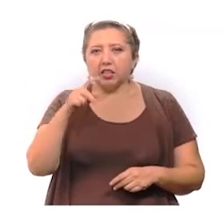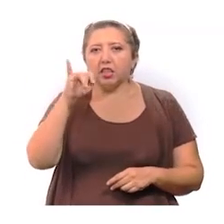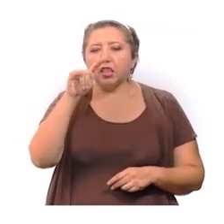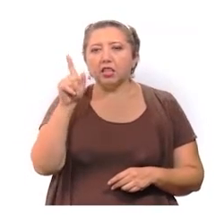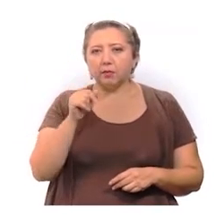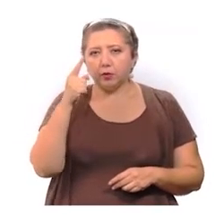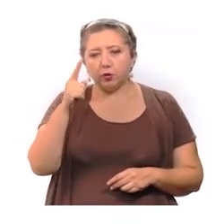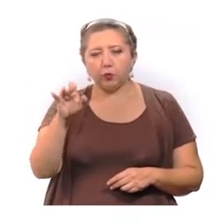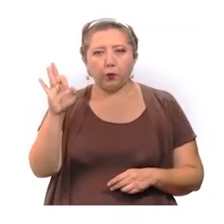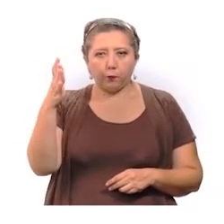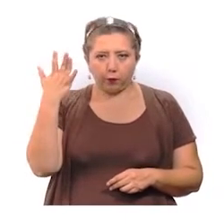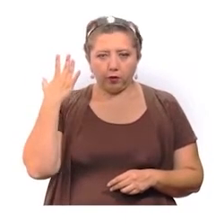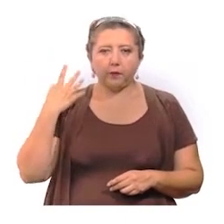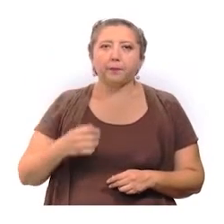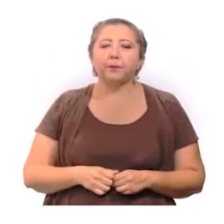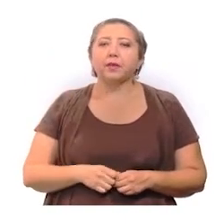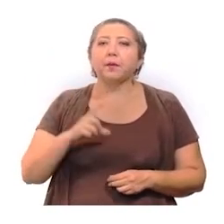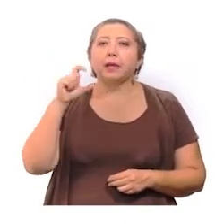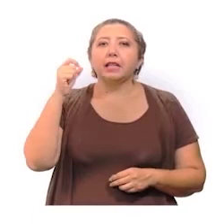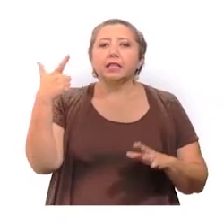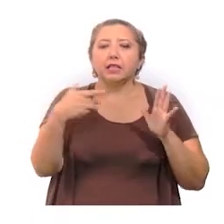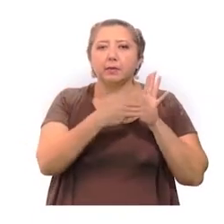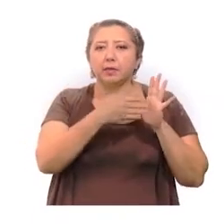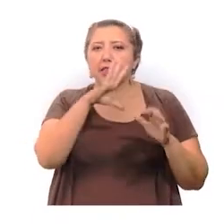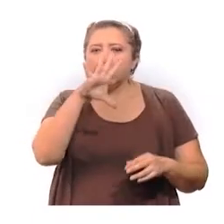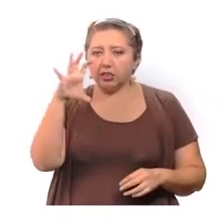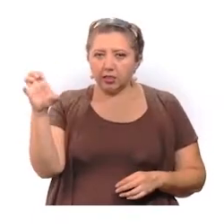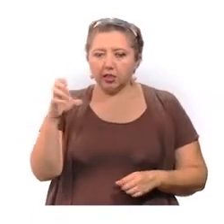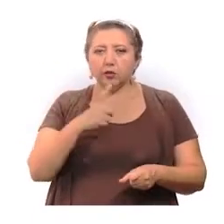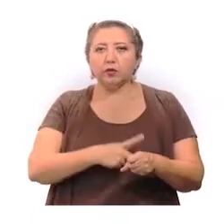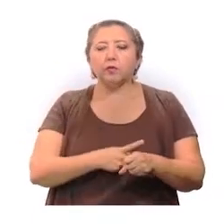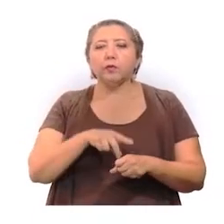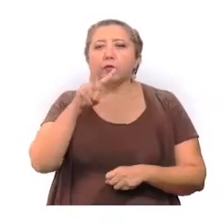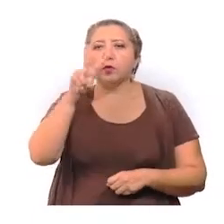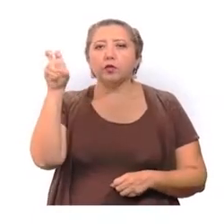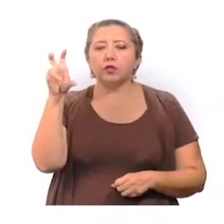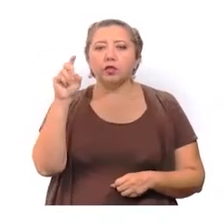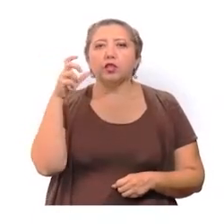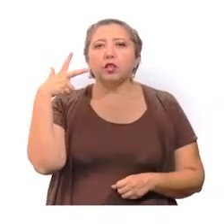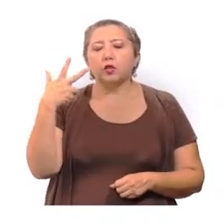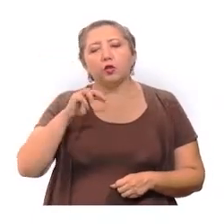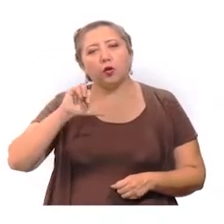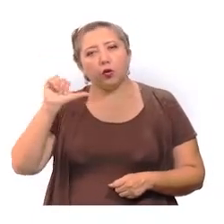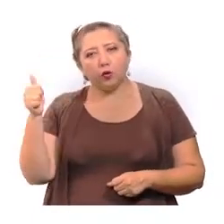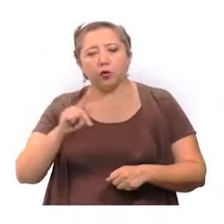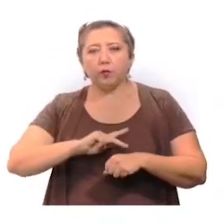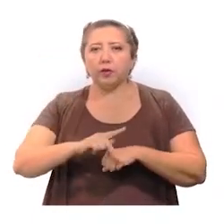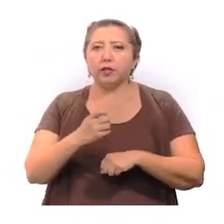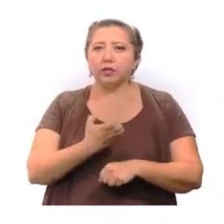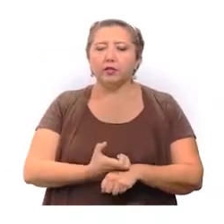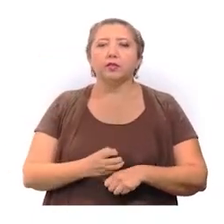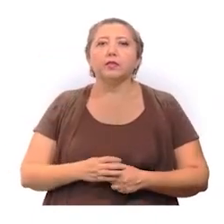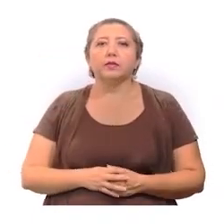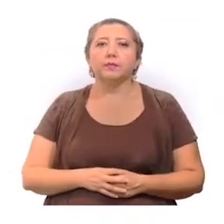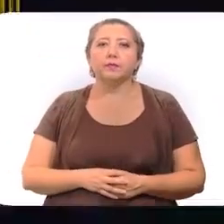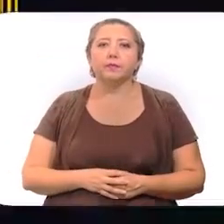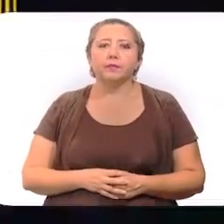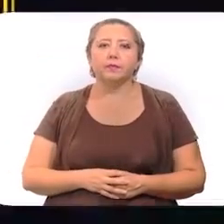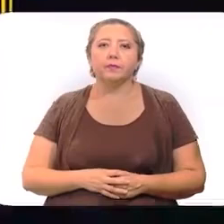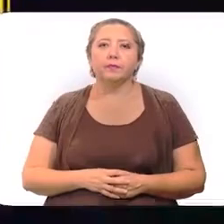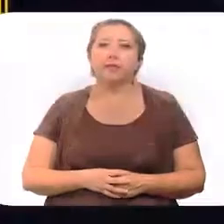Ticimín y 1 en Foráneo. De los 27,500 casos positivos, 238 son de otro país u otro estado.